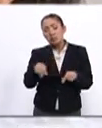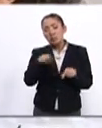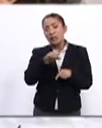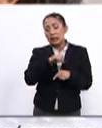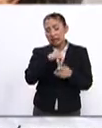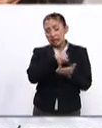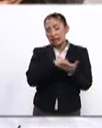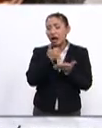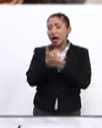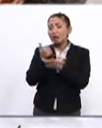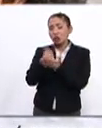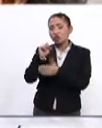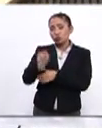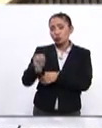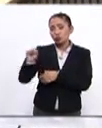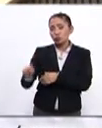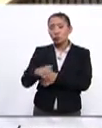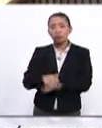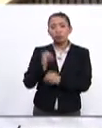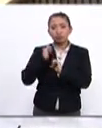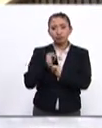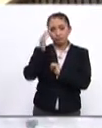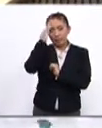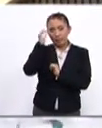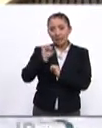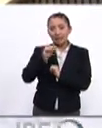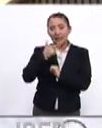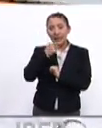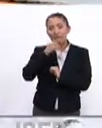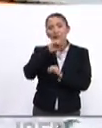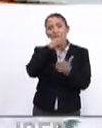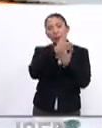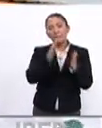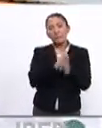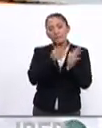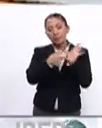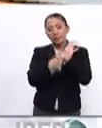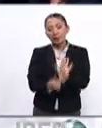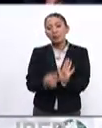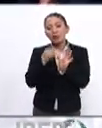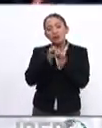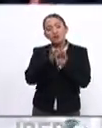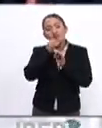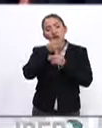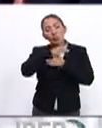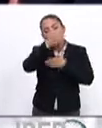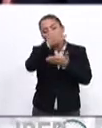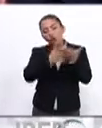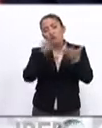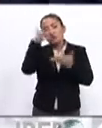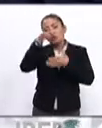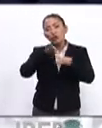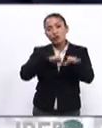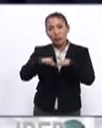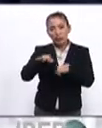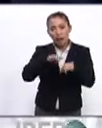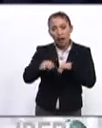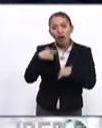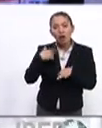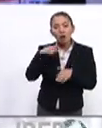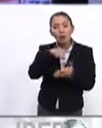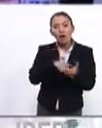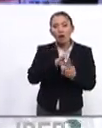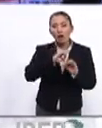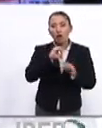de la isla en la cooperación Sur-Sur la titular de la CEGIP también participó en la presentación del informe sobre el futuro del trabajo en la